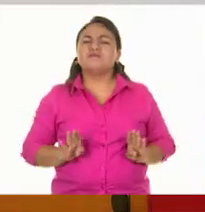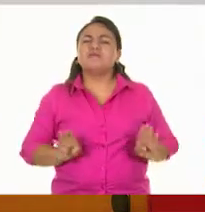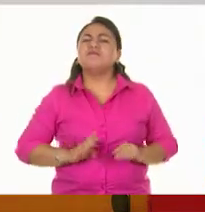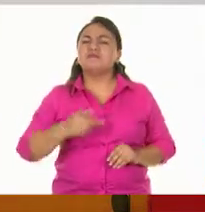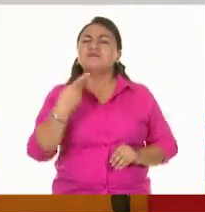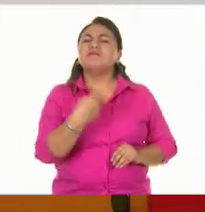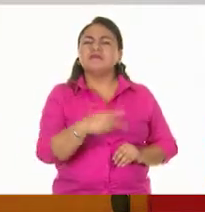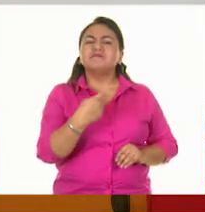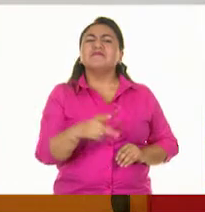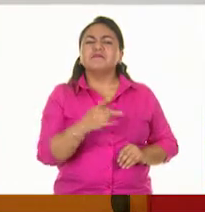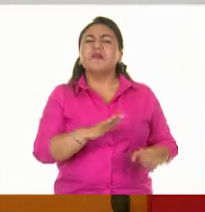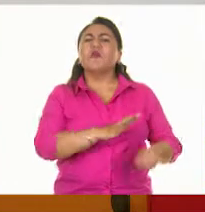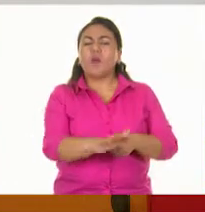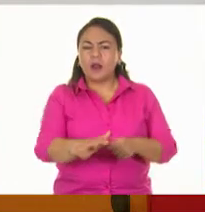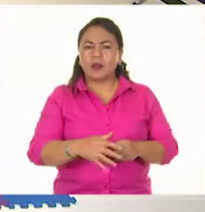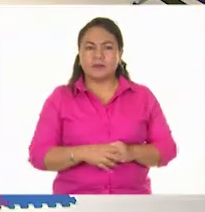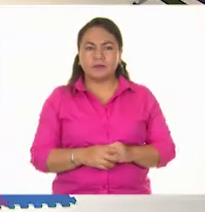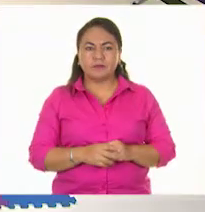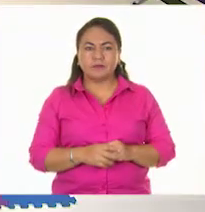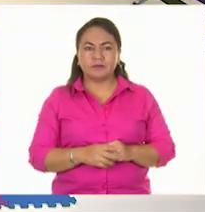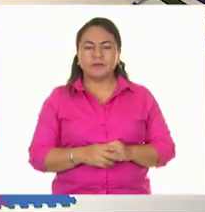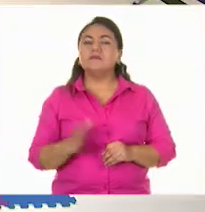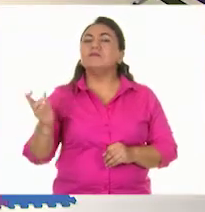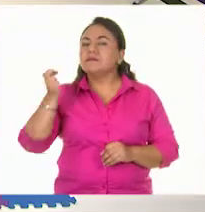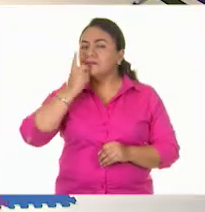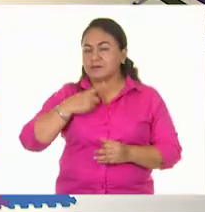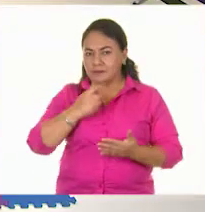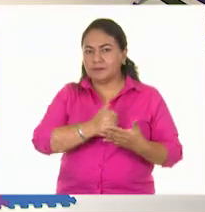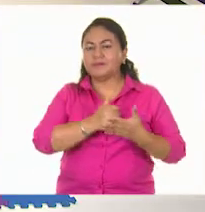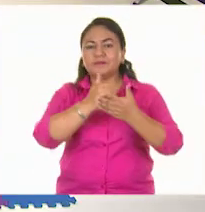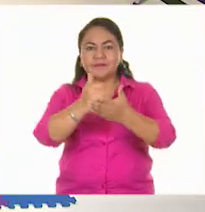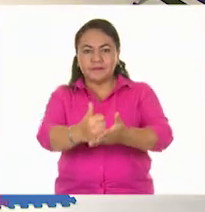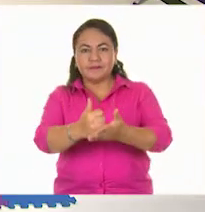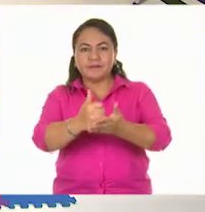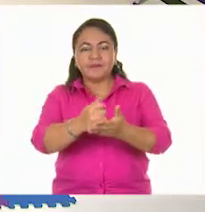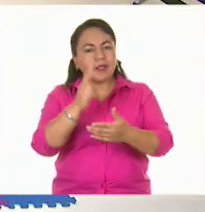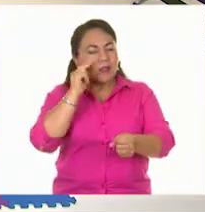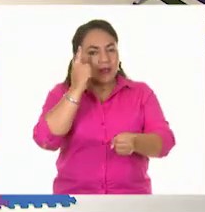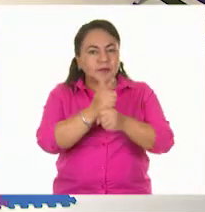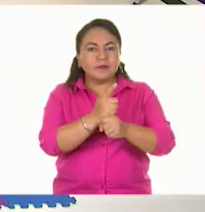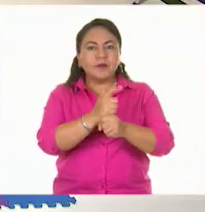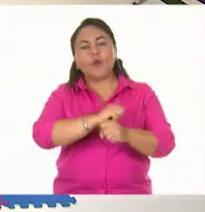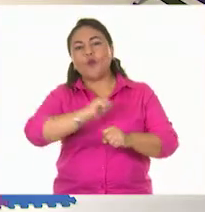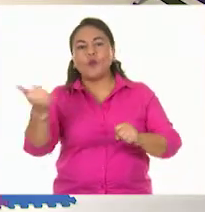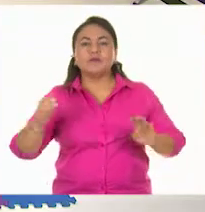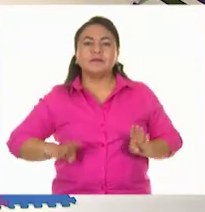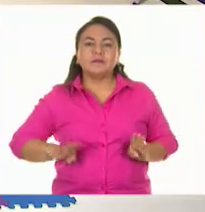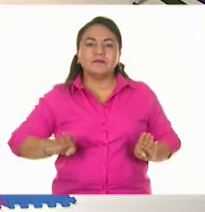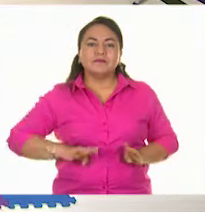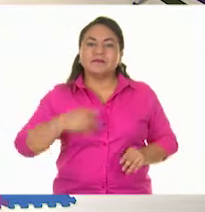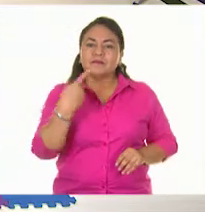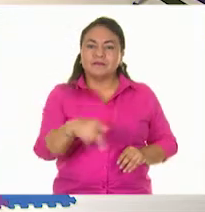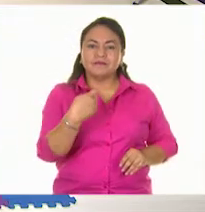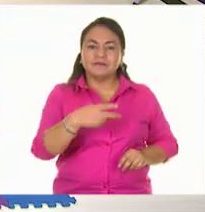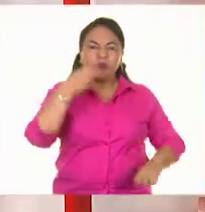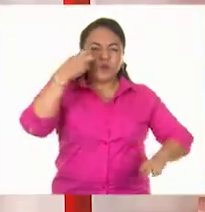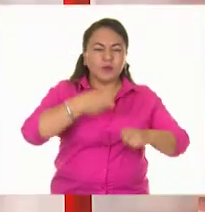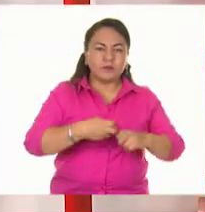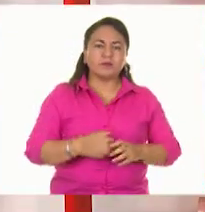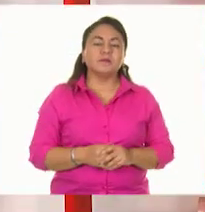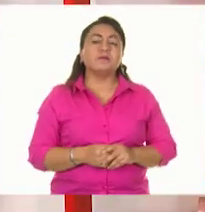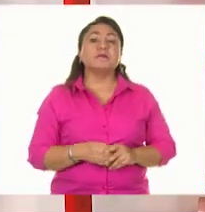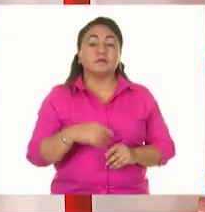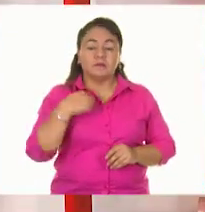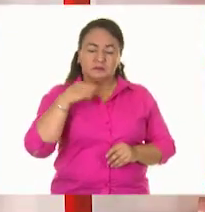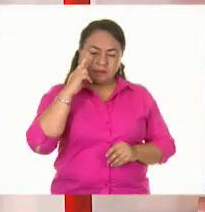aparte de esa puedes identificar? Alexia, ayúdales a los niños a identificar otra característica de los sólidos. Pues otra